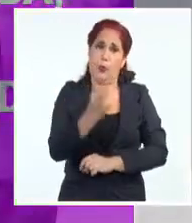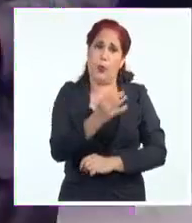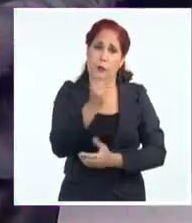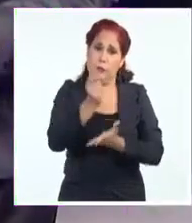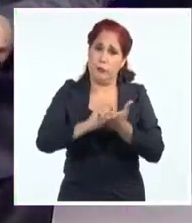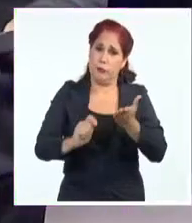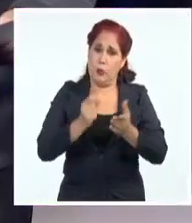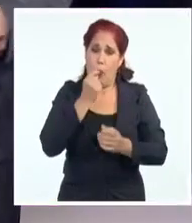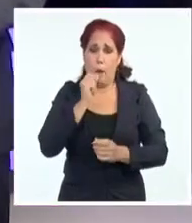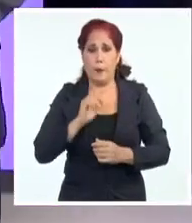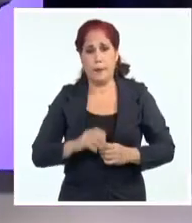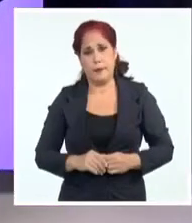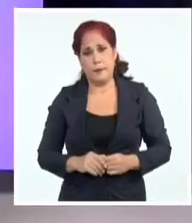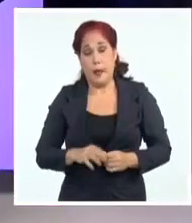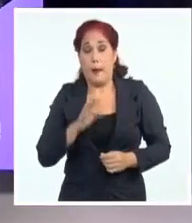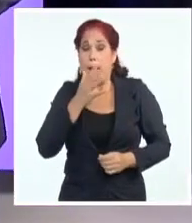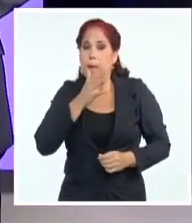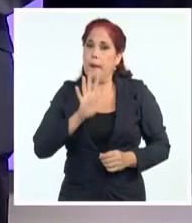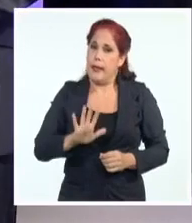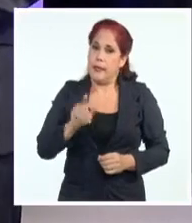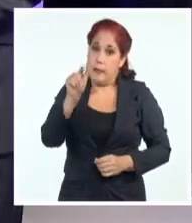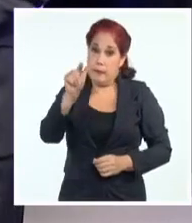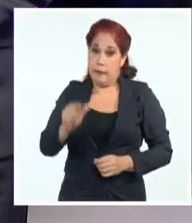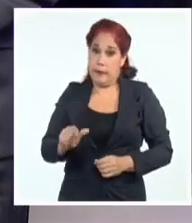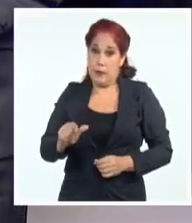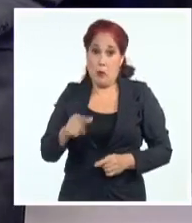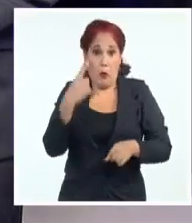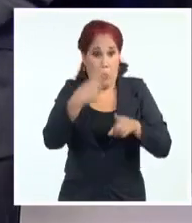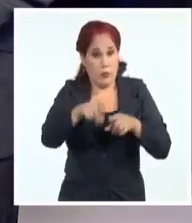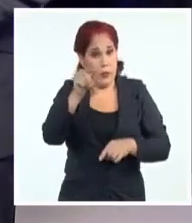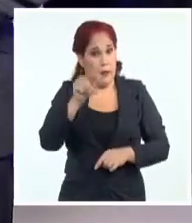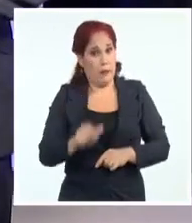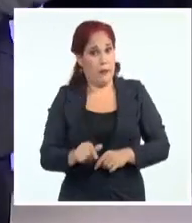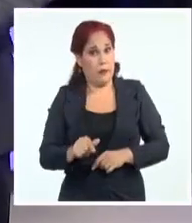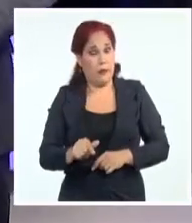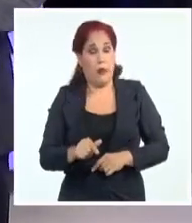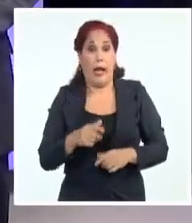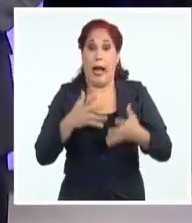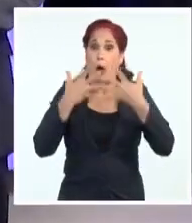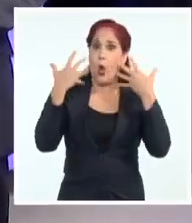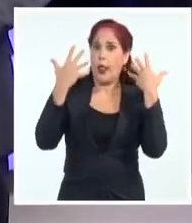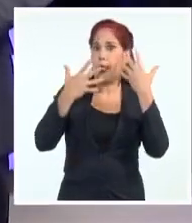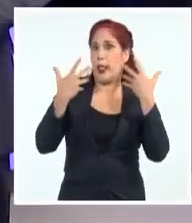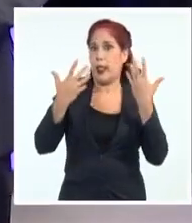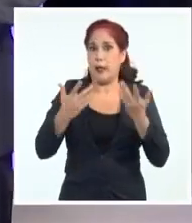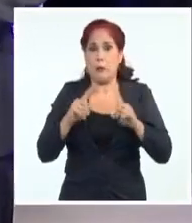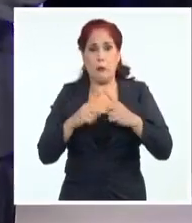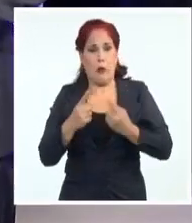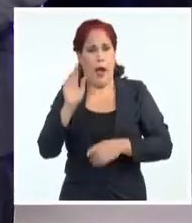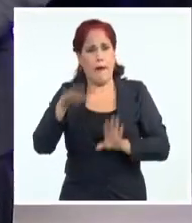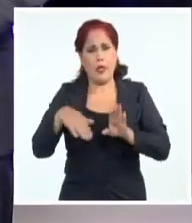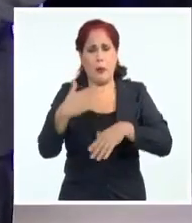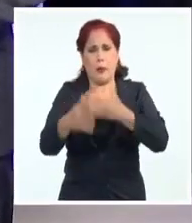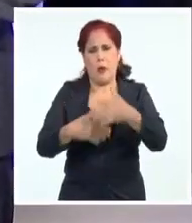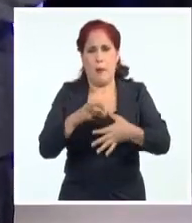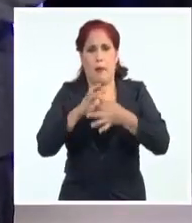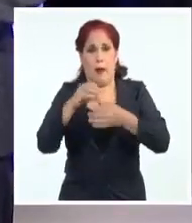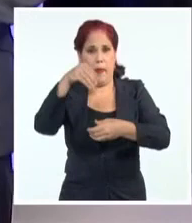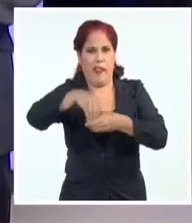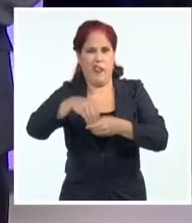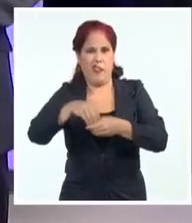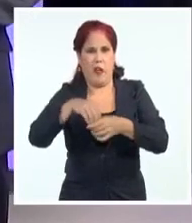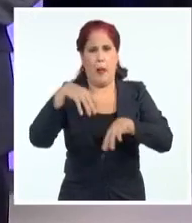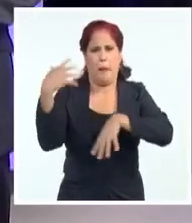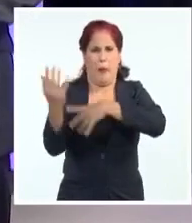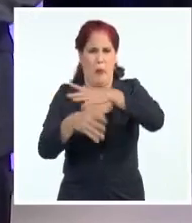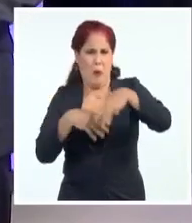Gámez. Tal parece que esta persona y tantas otras se alegran de que en nuestro país hayan disturbios, hechos vandálicos